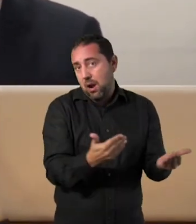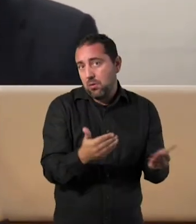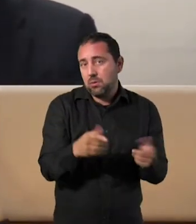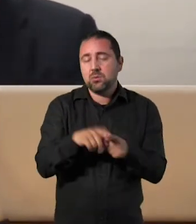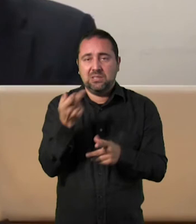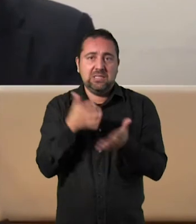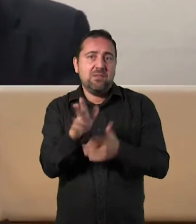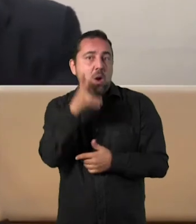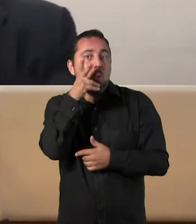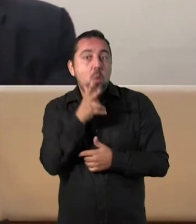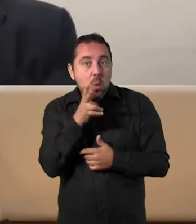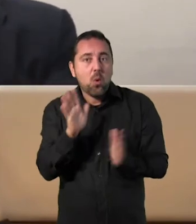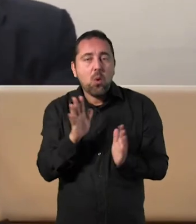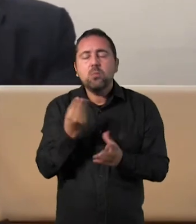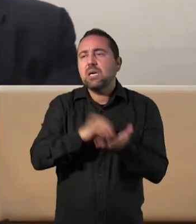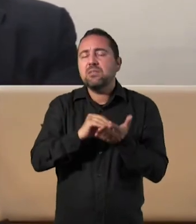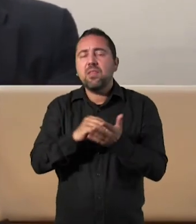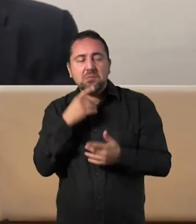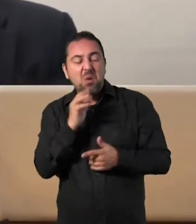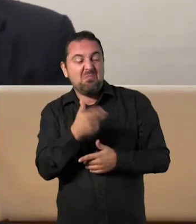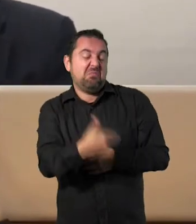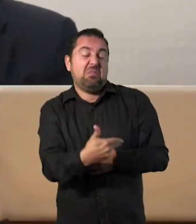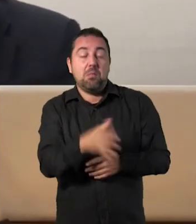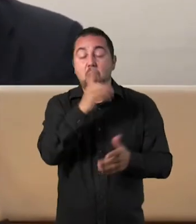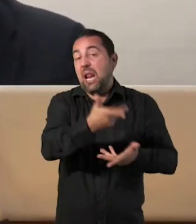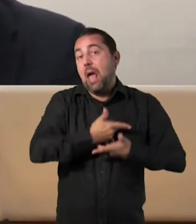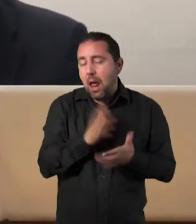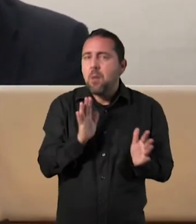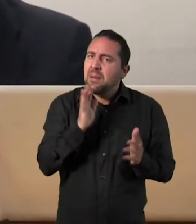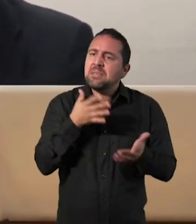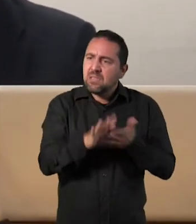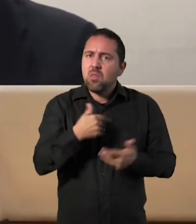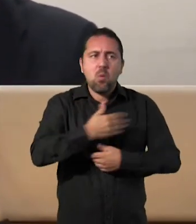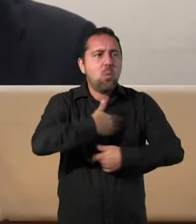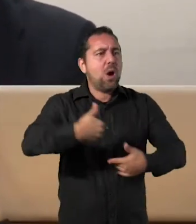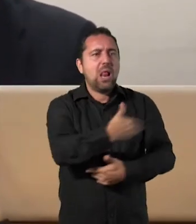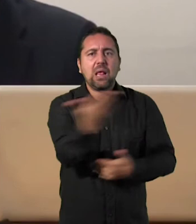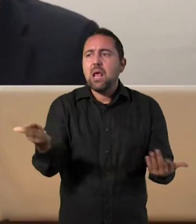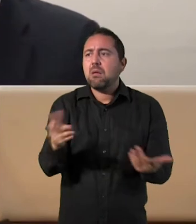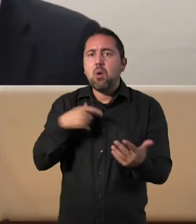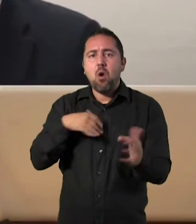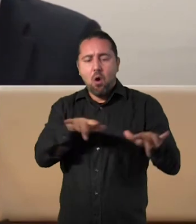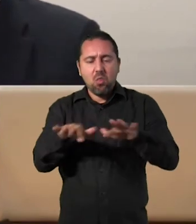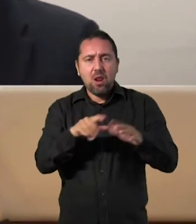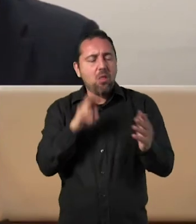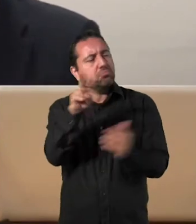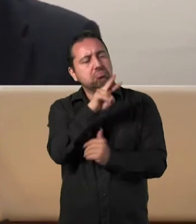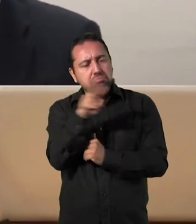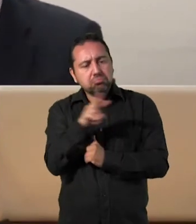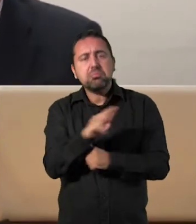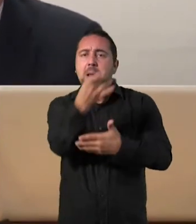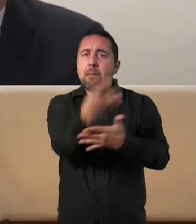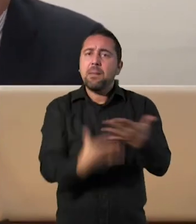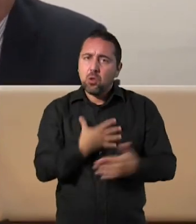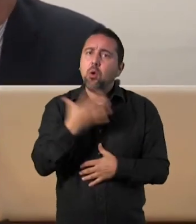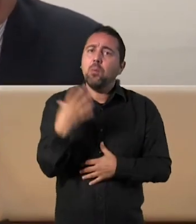alcance de cualquier ordenador. Y yo os diría que, por lo menos, ya todos los días os tenéis que echar